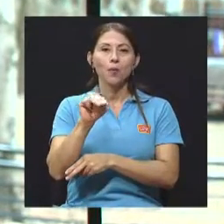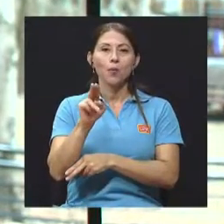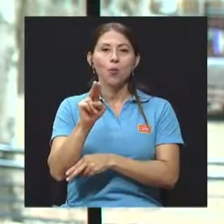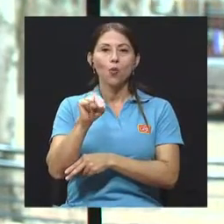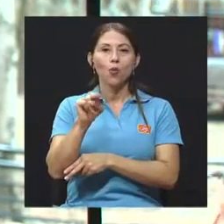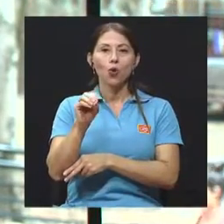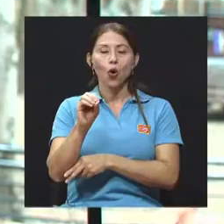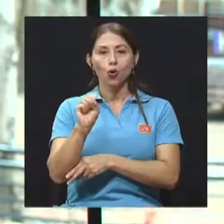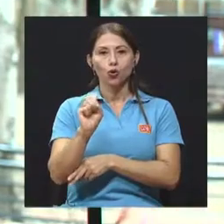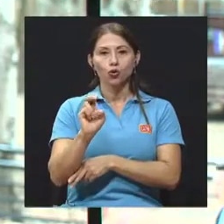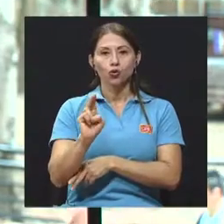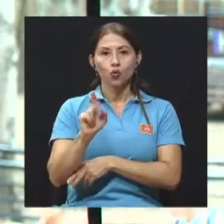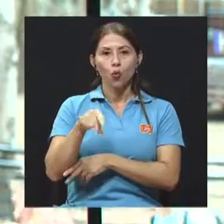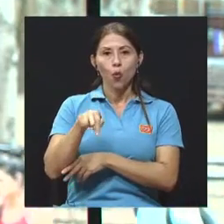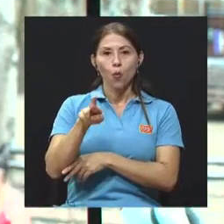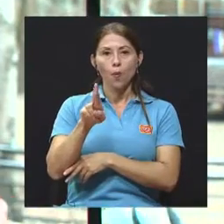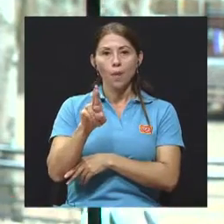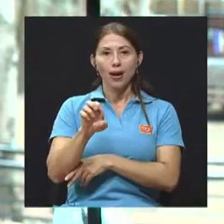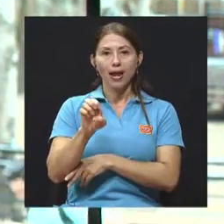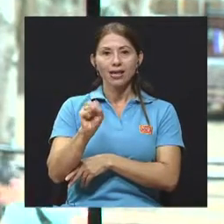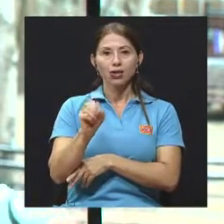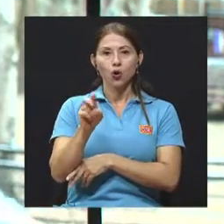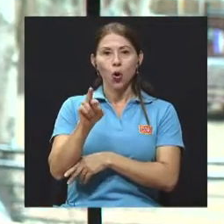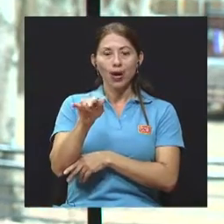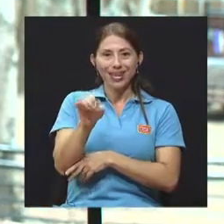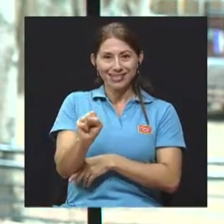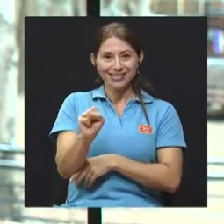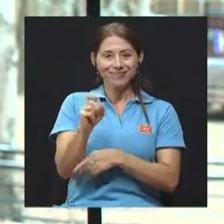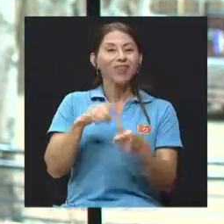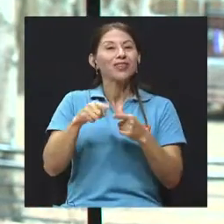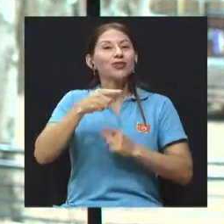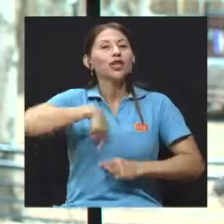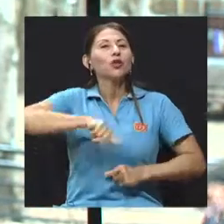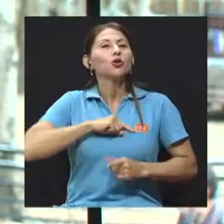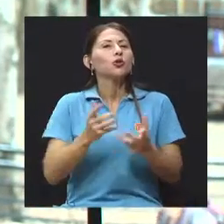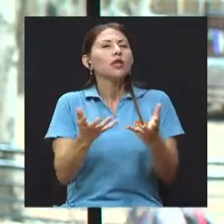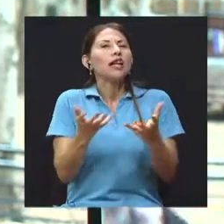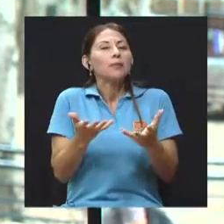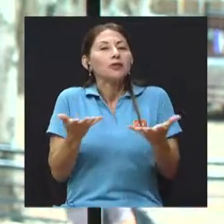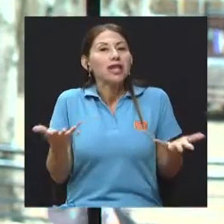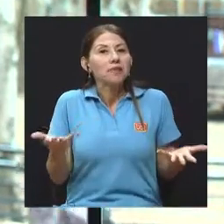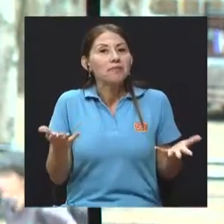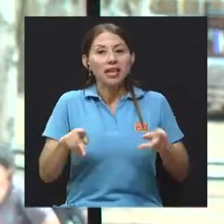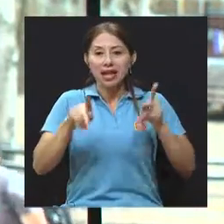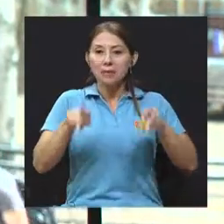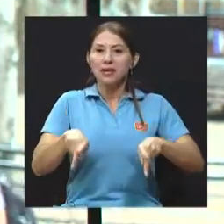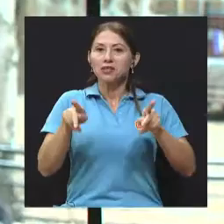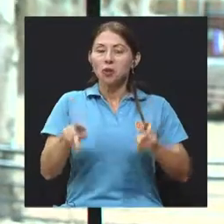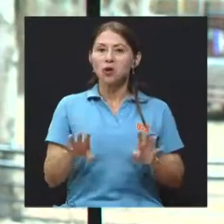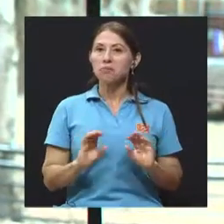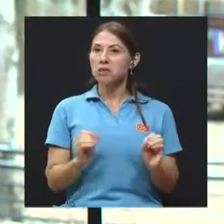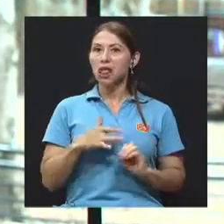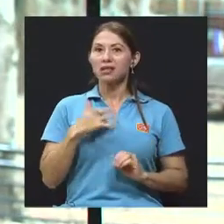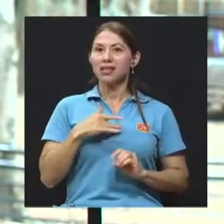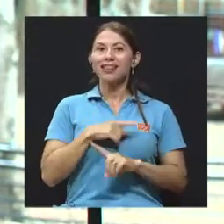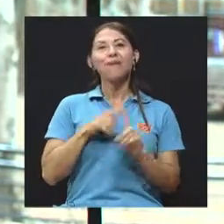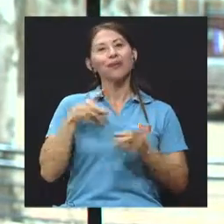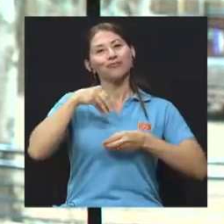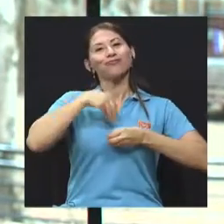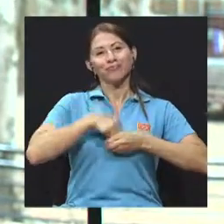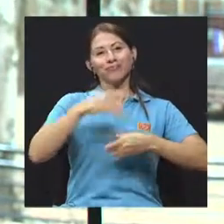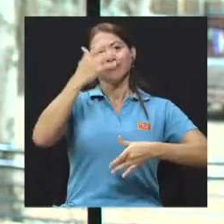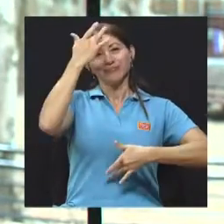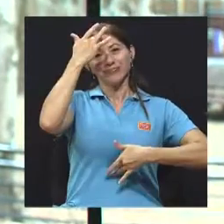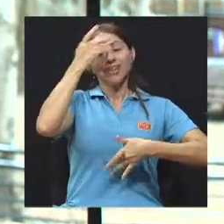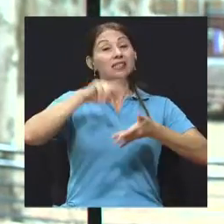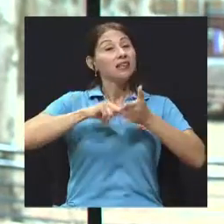lesione los órganos. Con eso buscamos esa palabra, remisión, que es estar libre de manifestaciones, pero eso implica